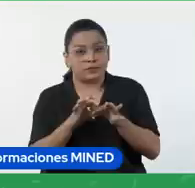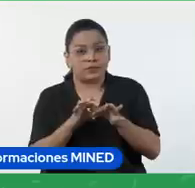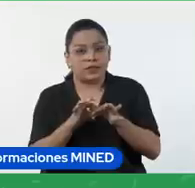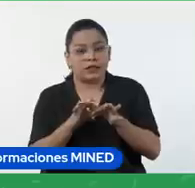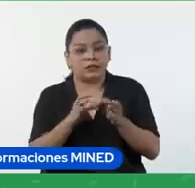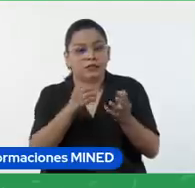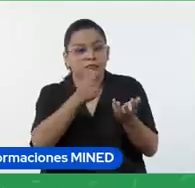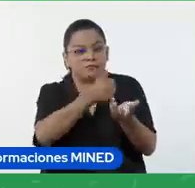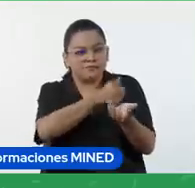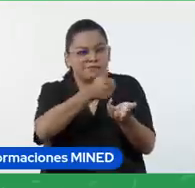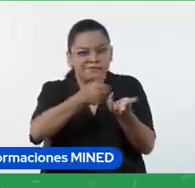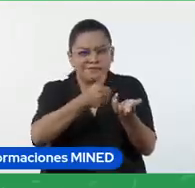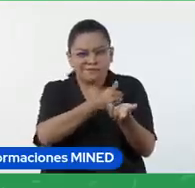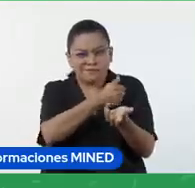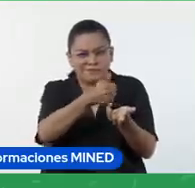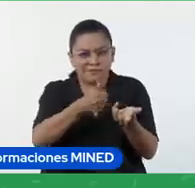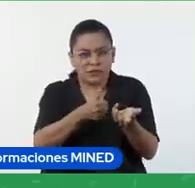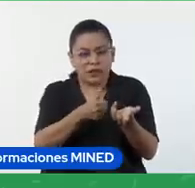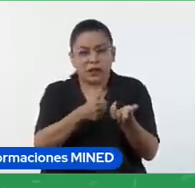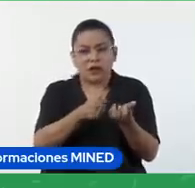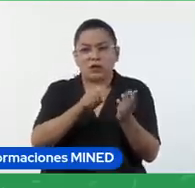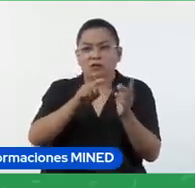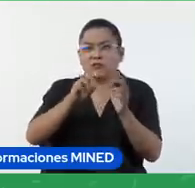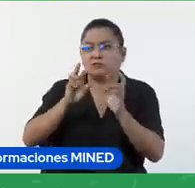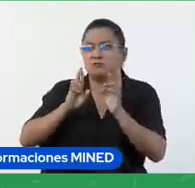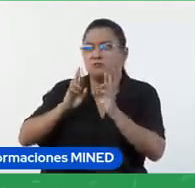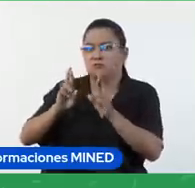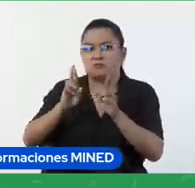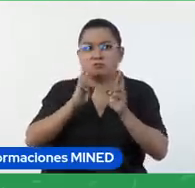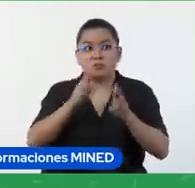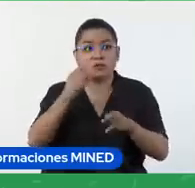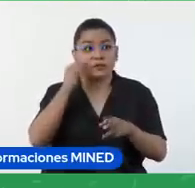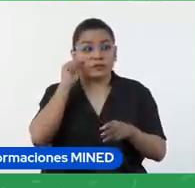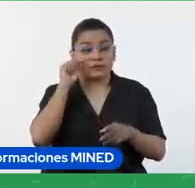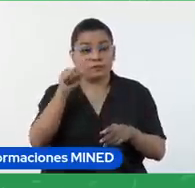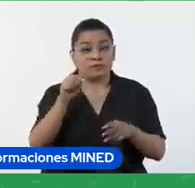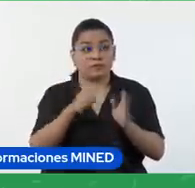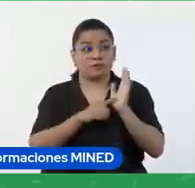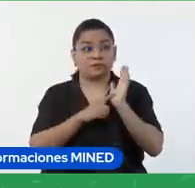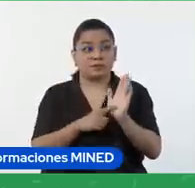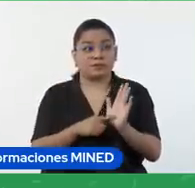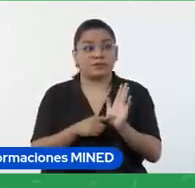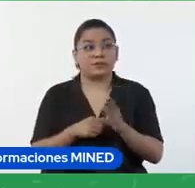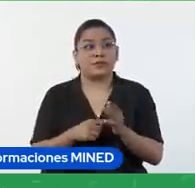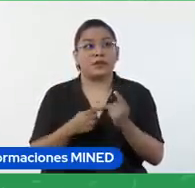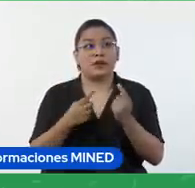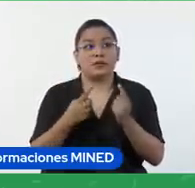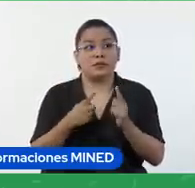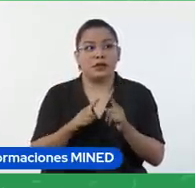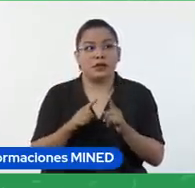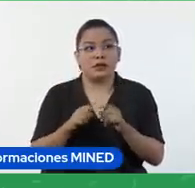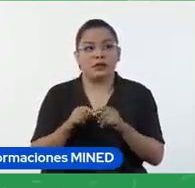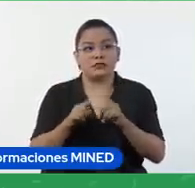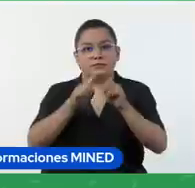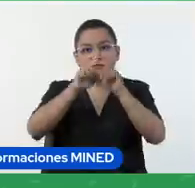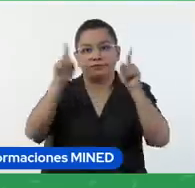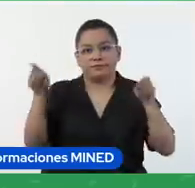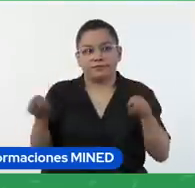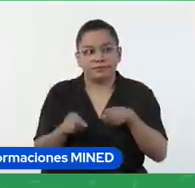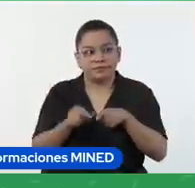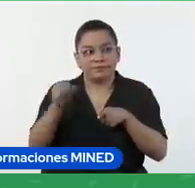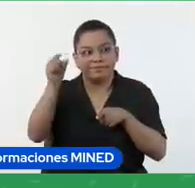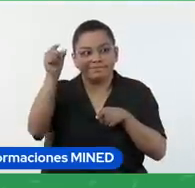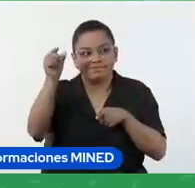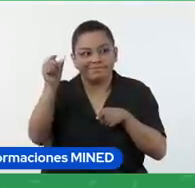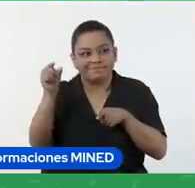respuesta yo aquí dejé algunos espacios para que las escribieran pero hay un menú en la parte lateral donde